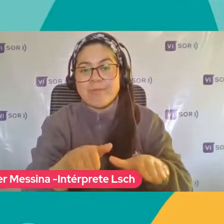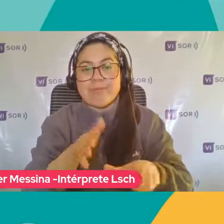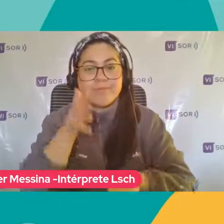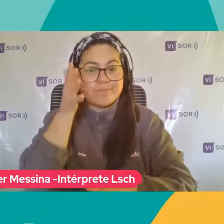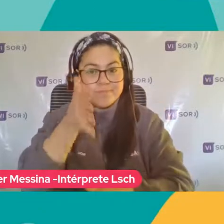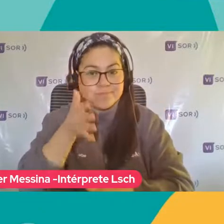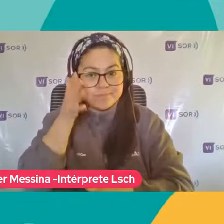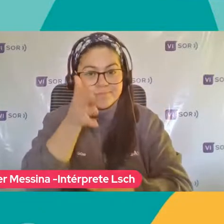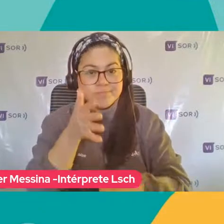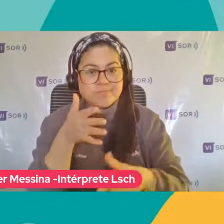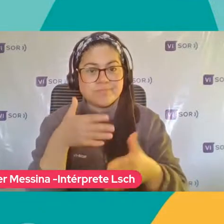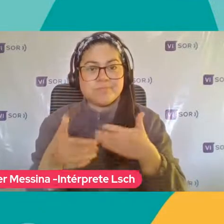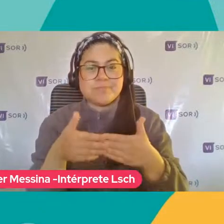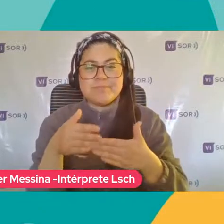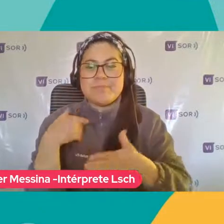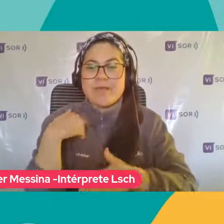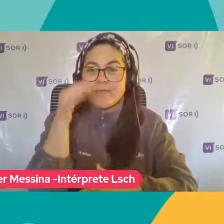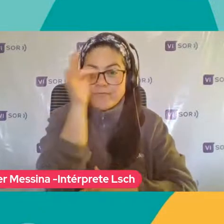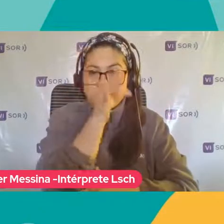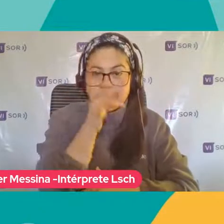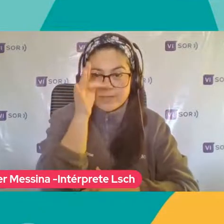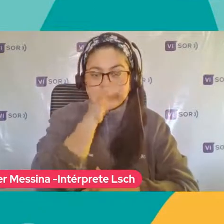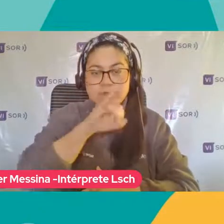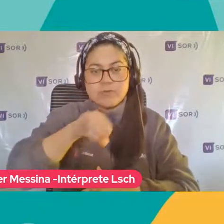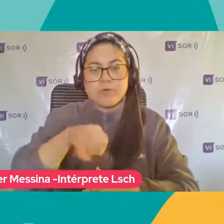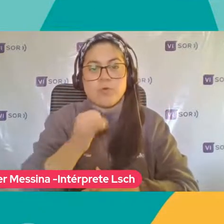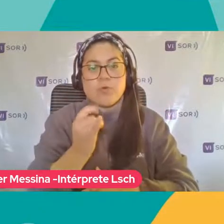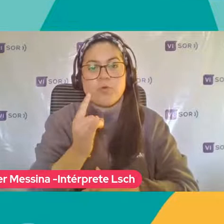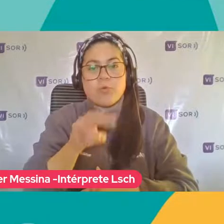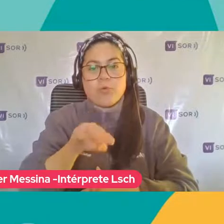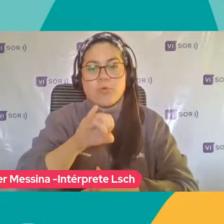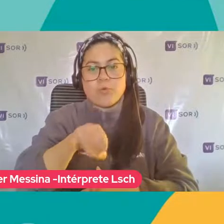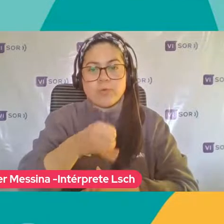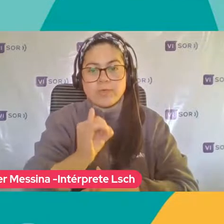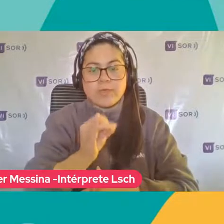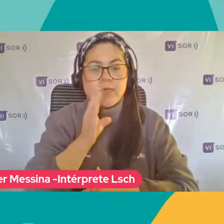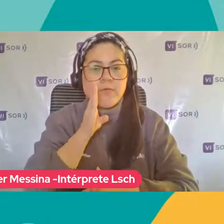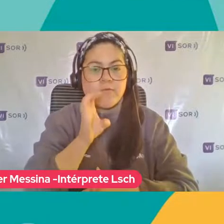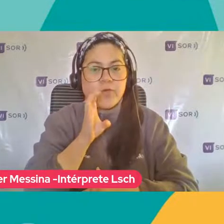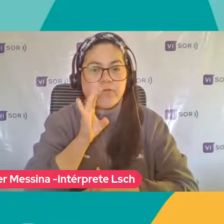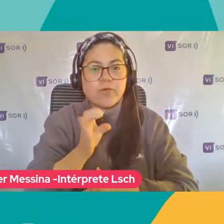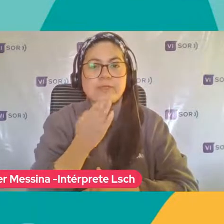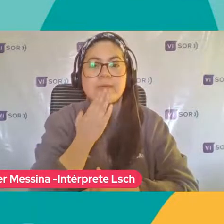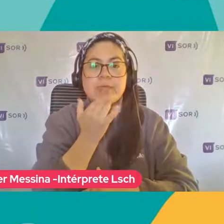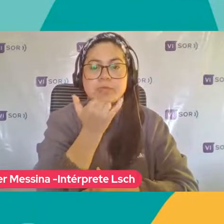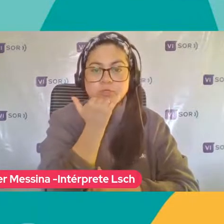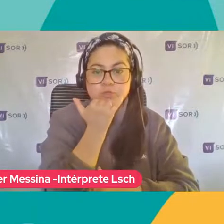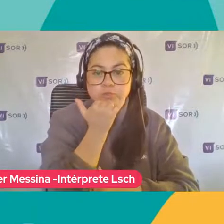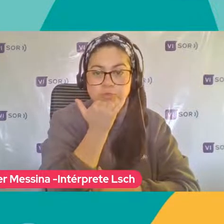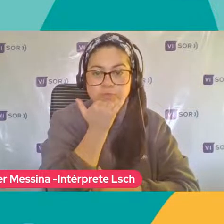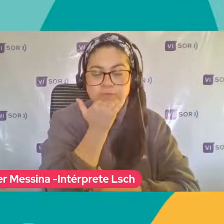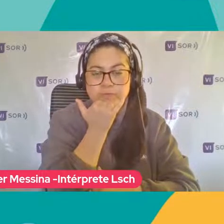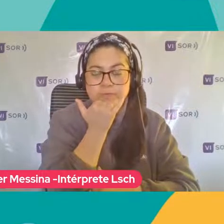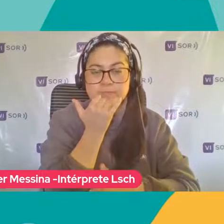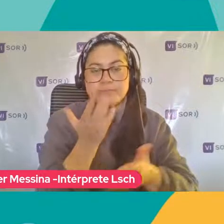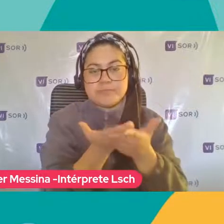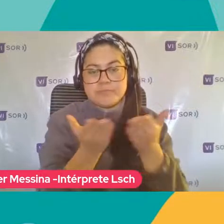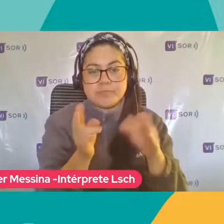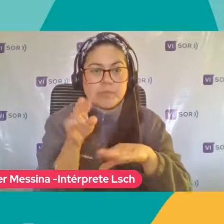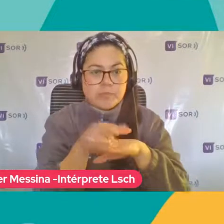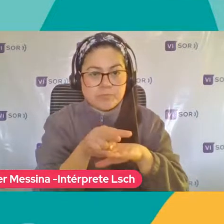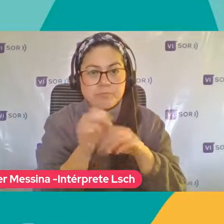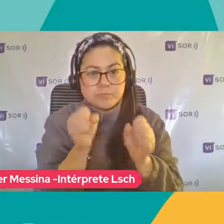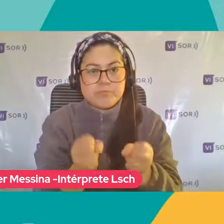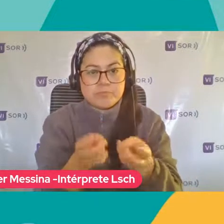nuestro Fans Page En Junqui Vivo Vivo, pero también en nuestro canal de YouTube Y rápidamente queremos sumar a esta transmisión